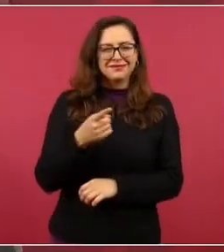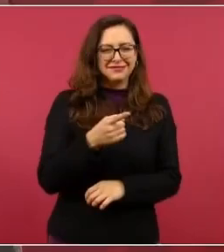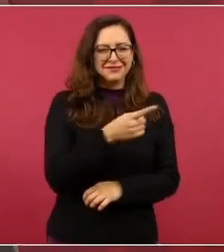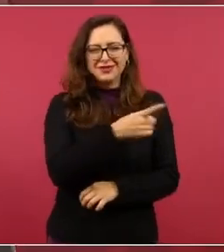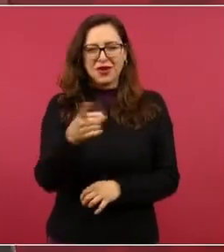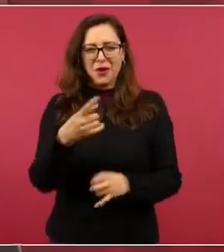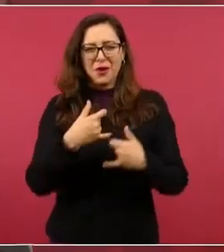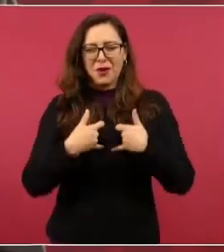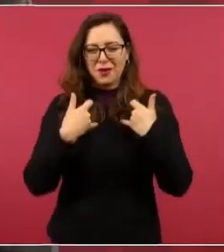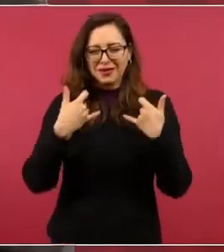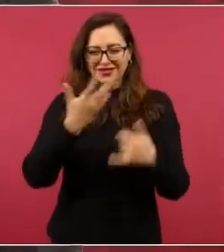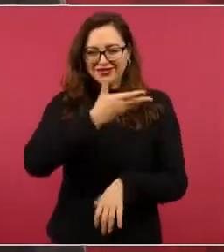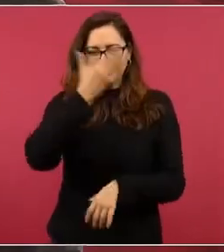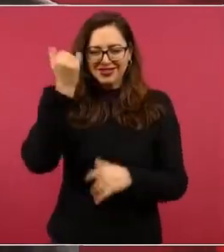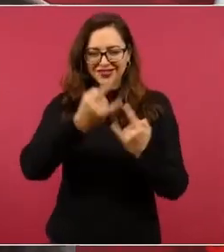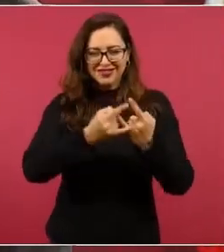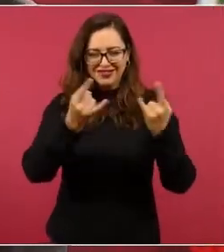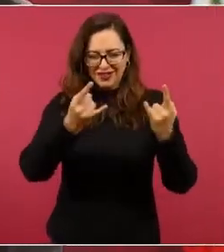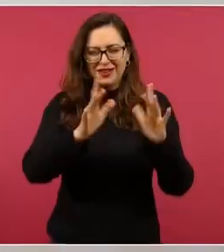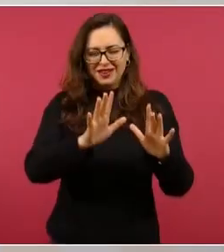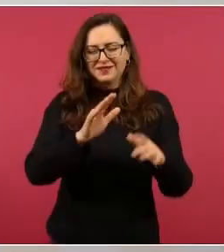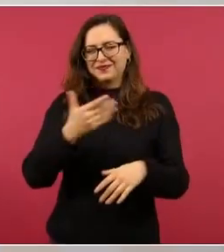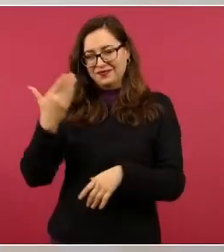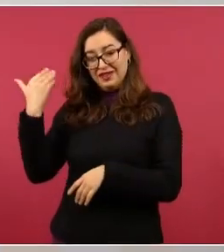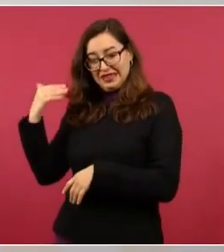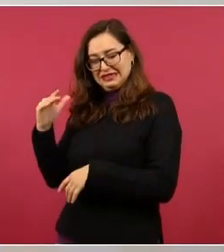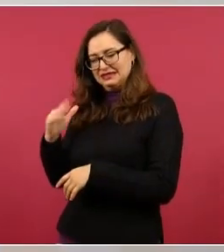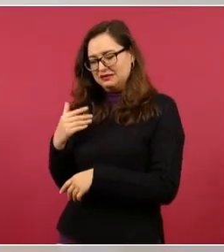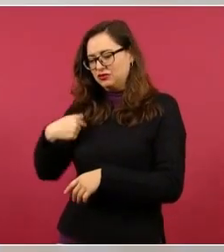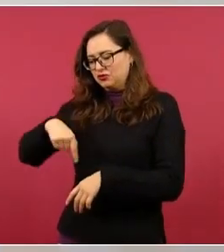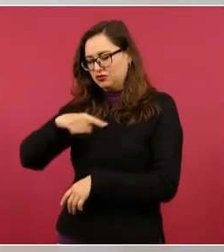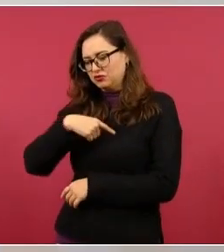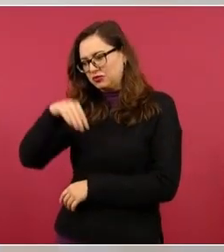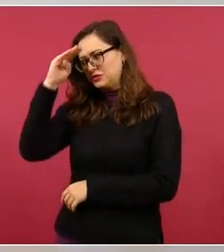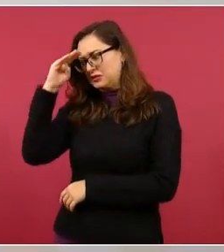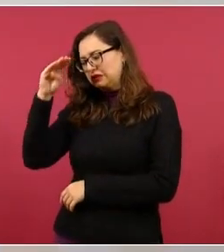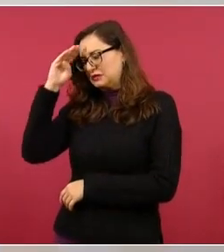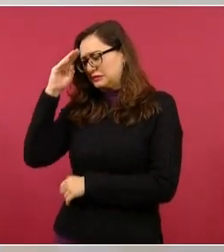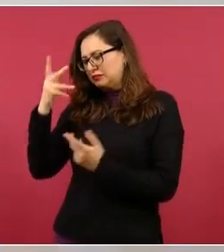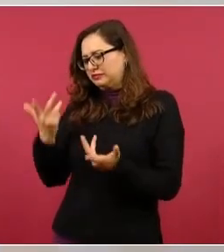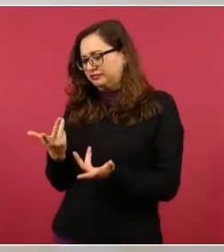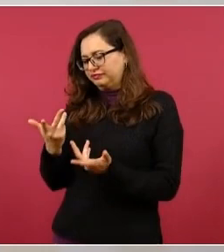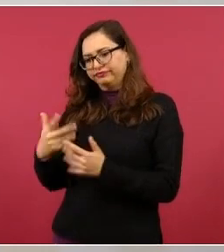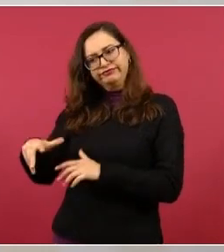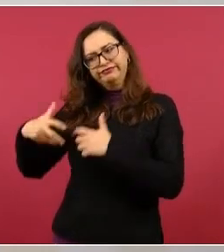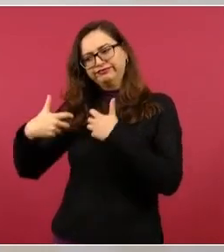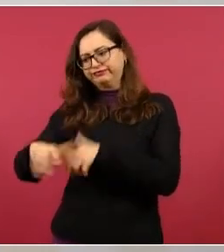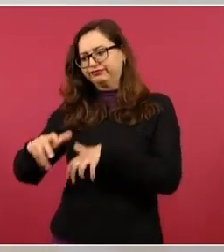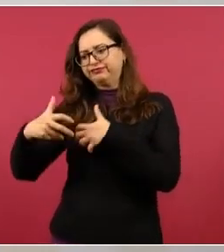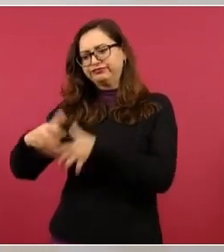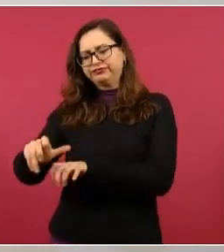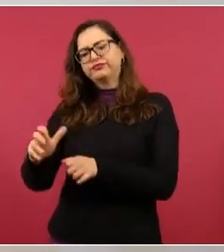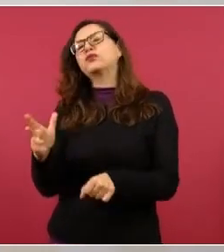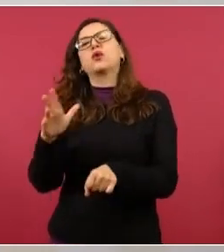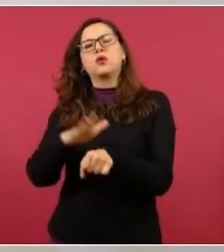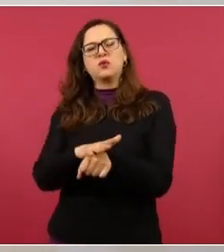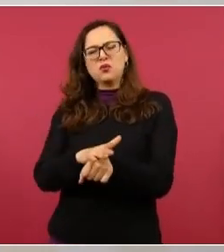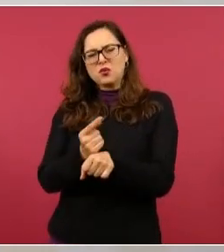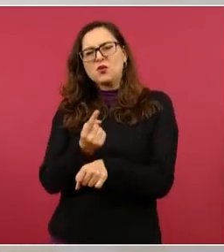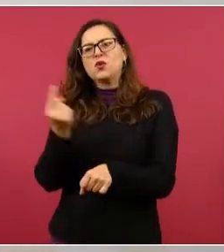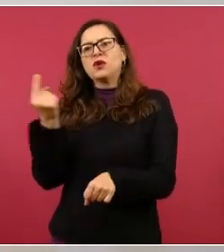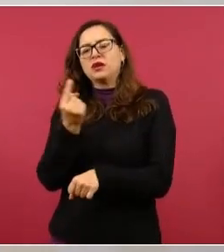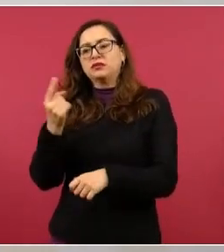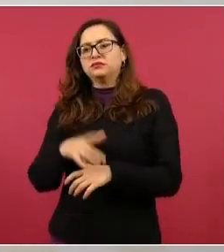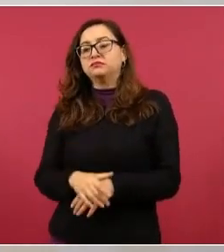¿Por qué la hicimos? Porque hubo una elección, nos hicieron un fraude,